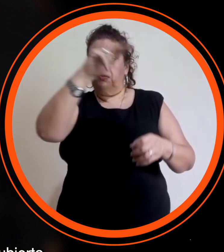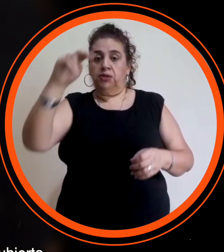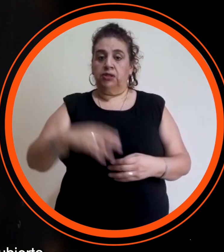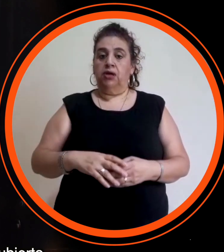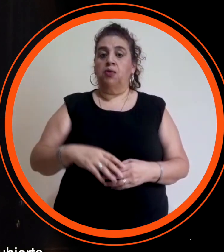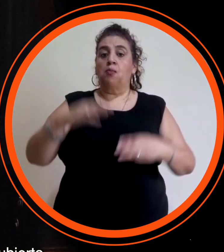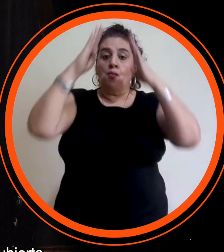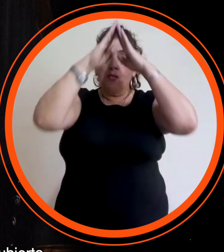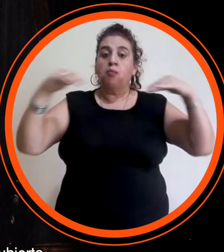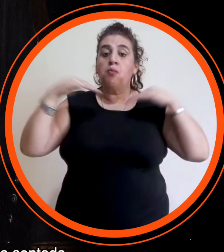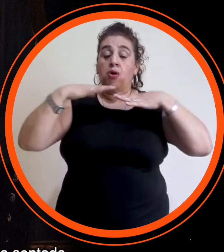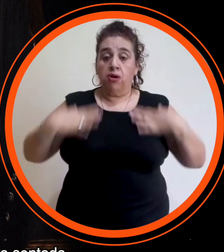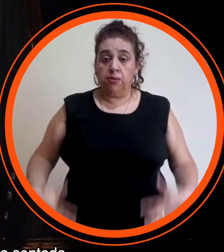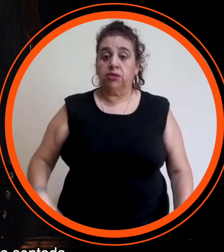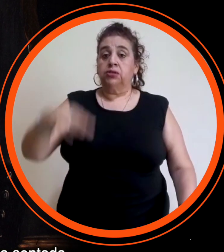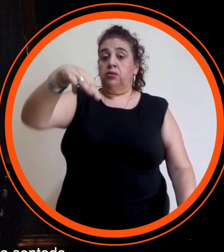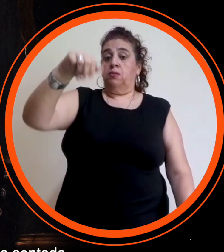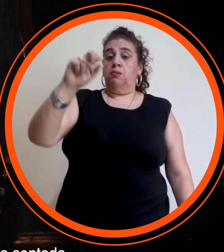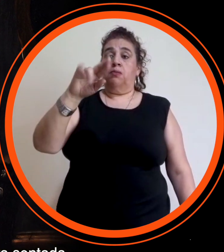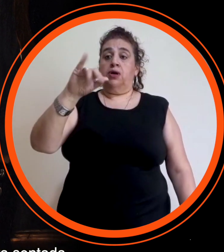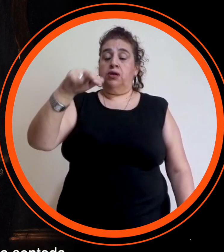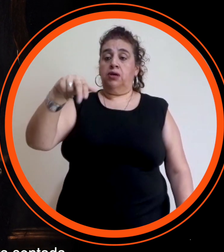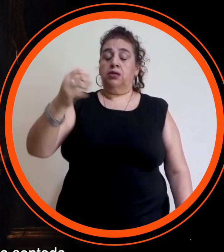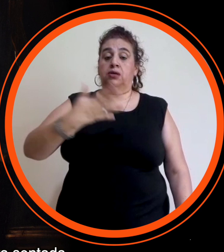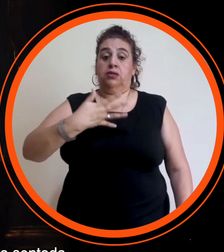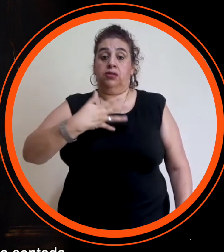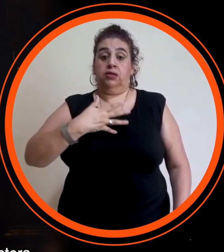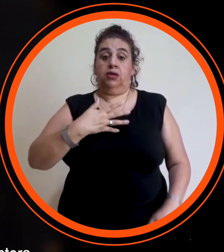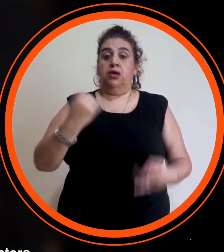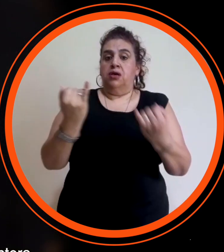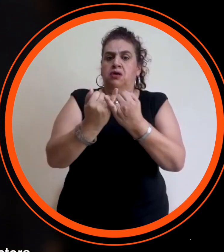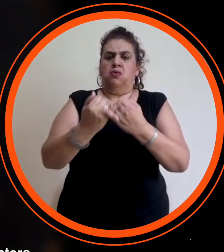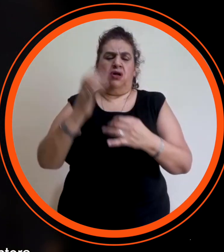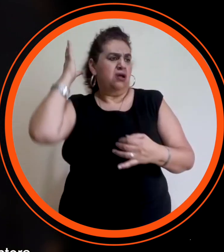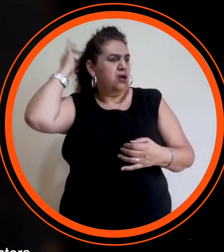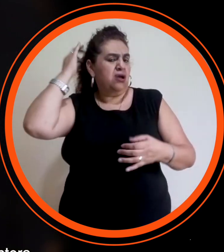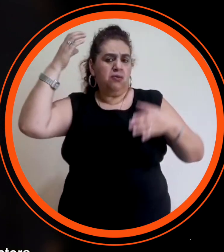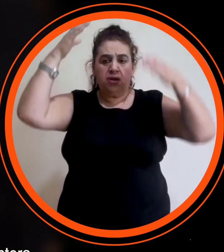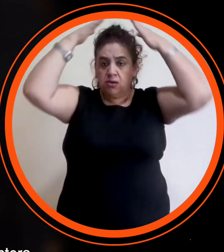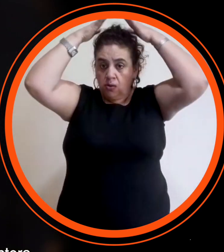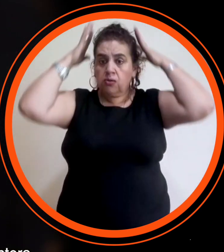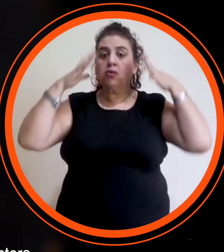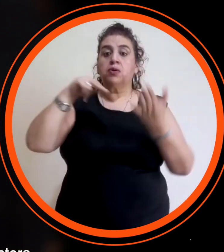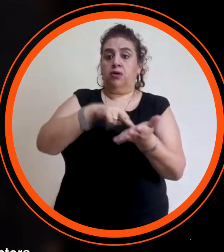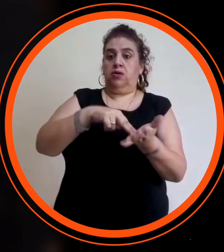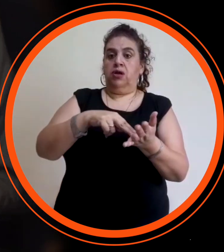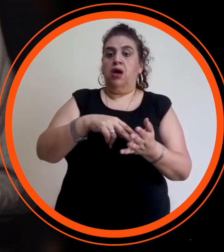cubierto por un tocado negro. Mientras se encuentra sentada frente a un escritorio con un libro y tintero sobre éste.